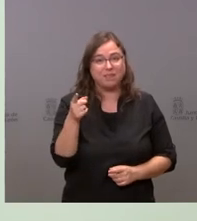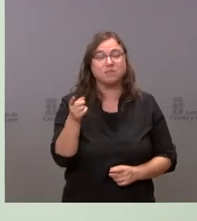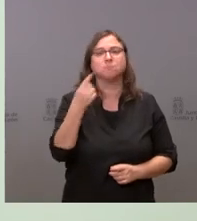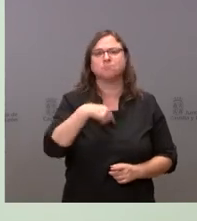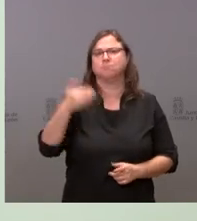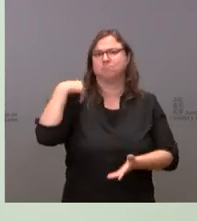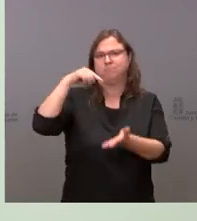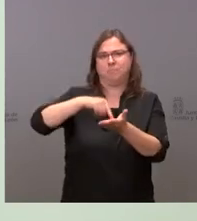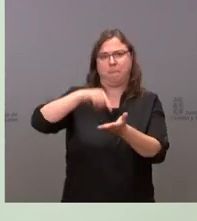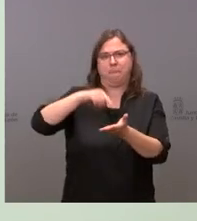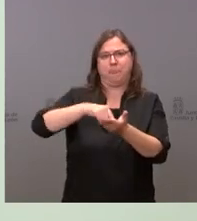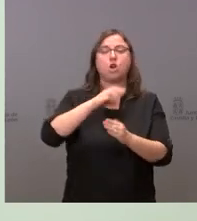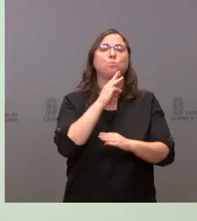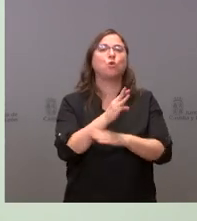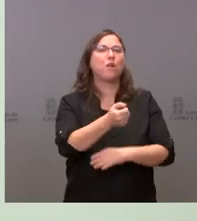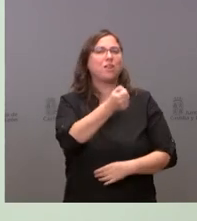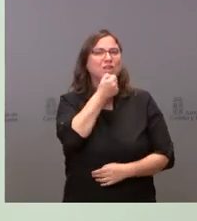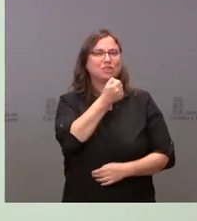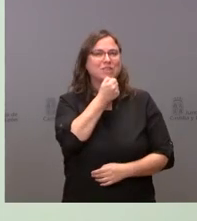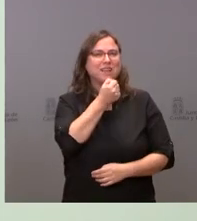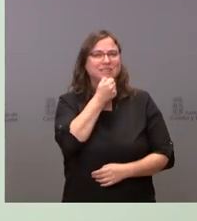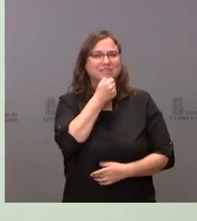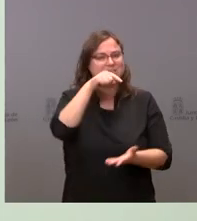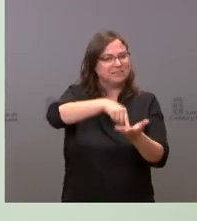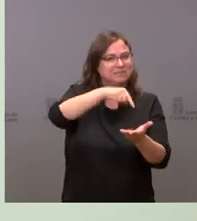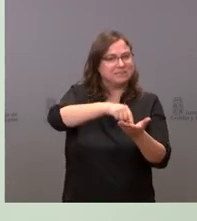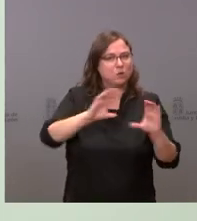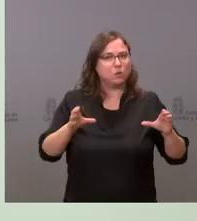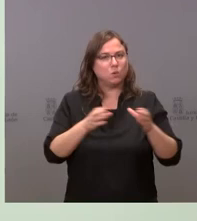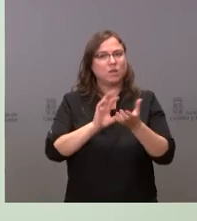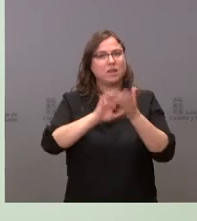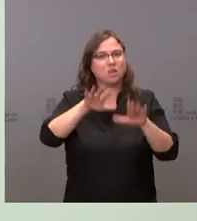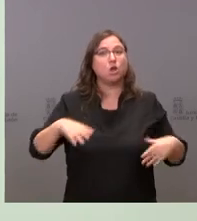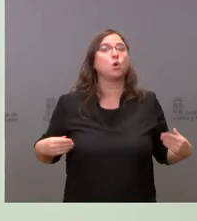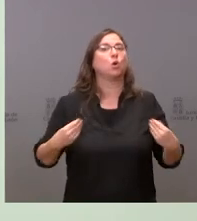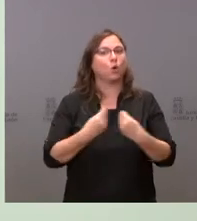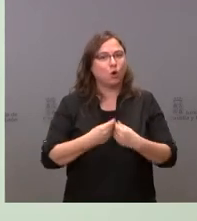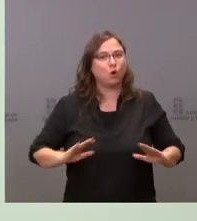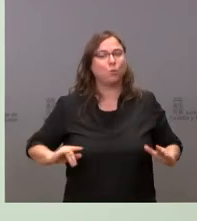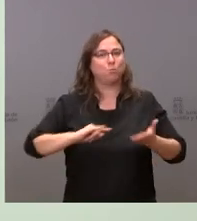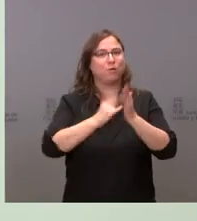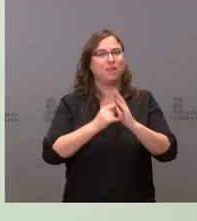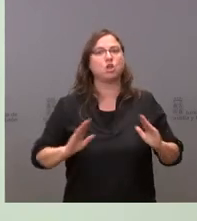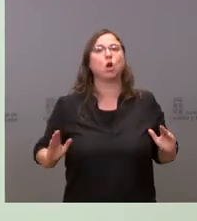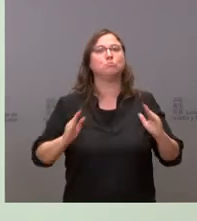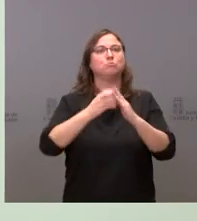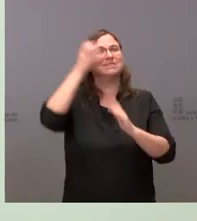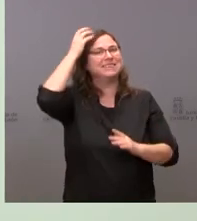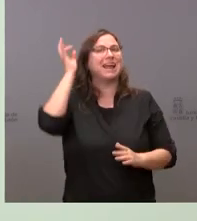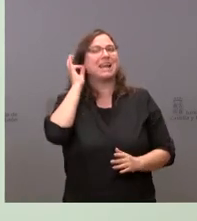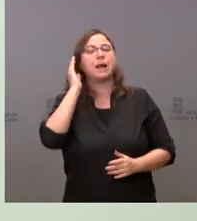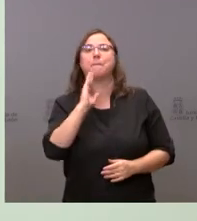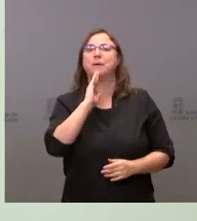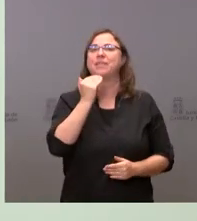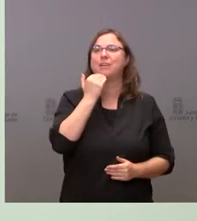exigencias de los procuradores socialistas a la Junta de Castilla y León con el proyecto de Monte la Reina parecía más bien